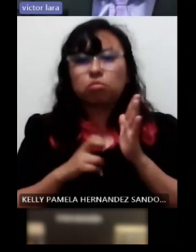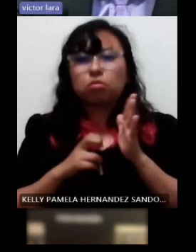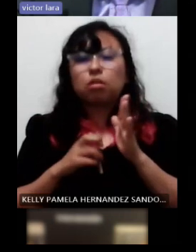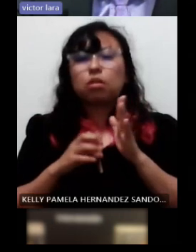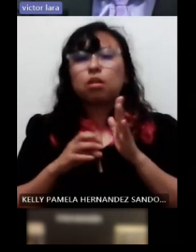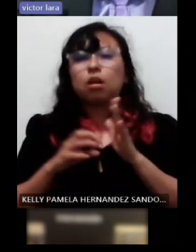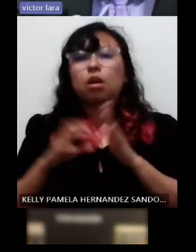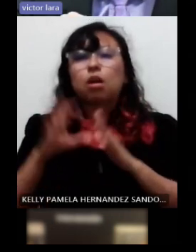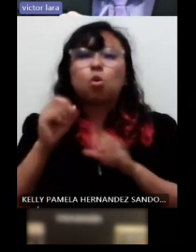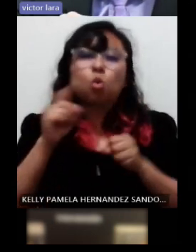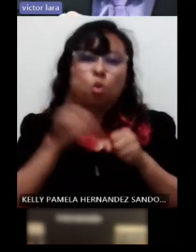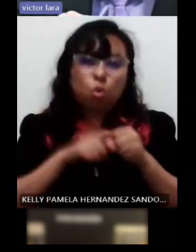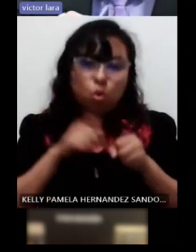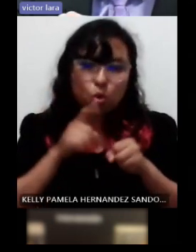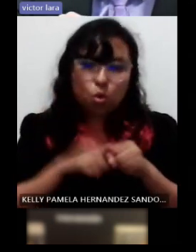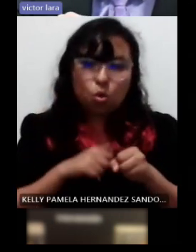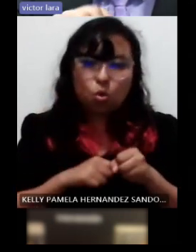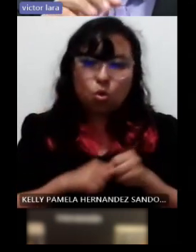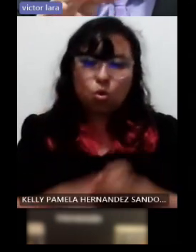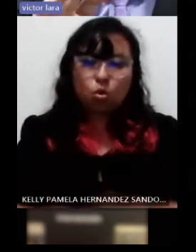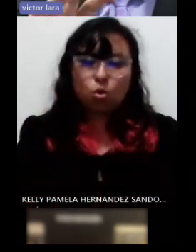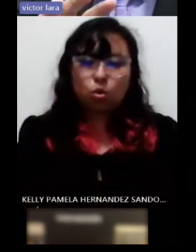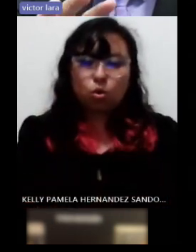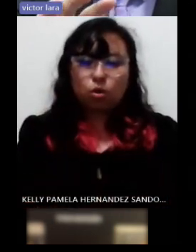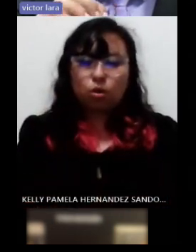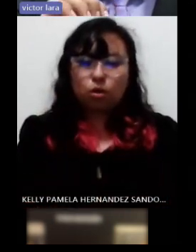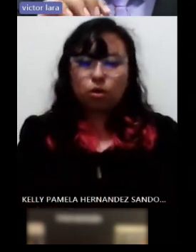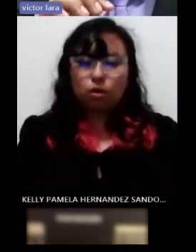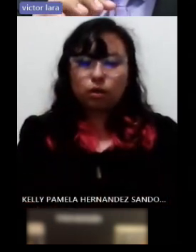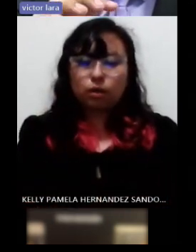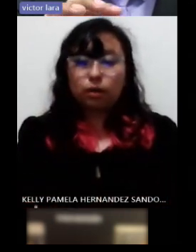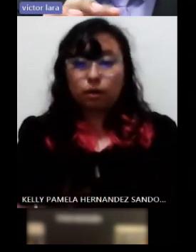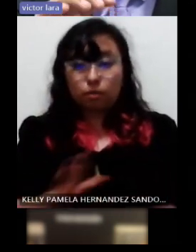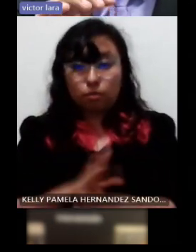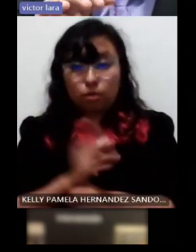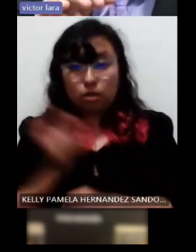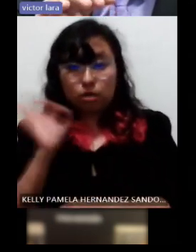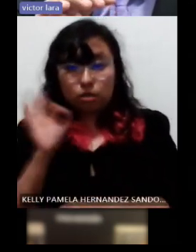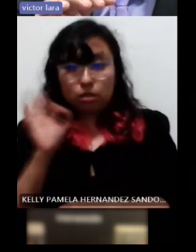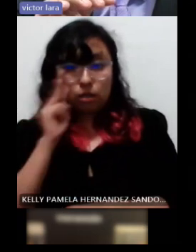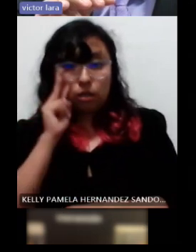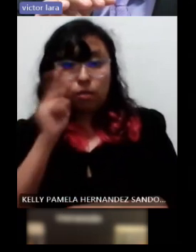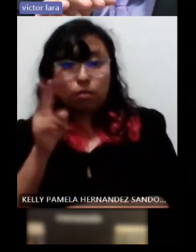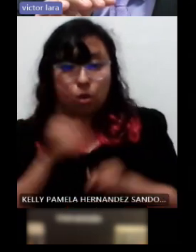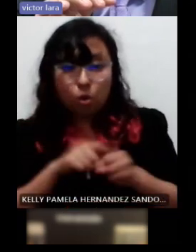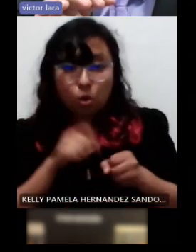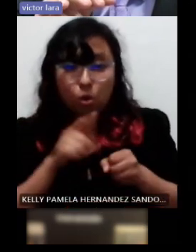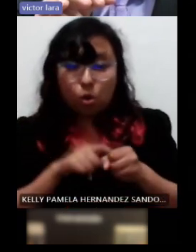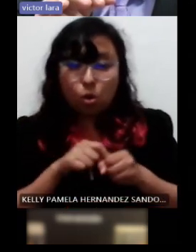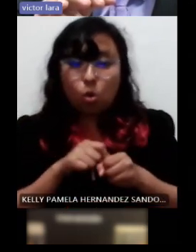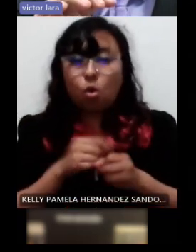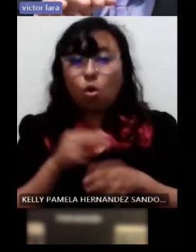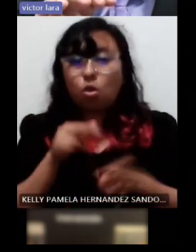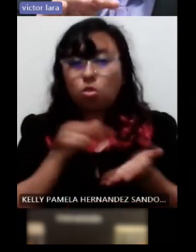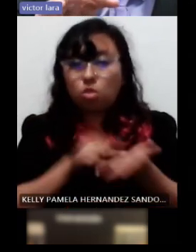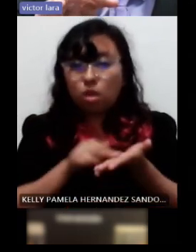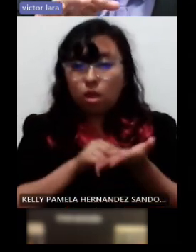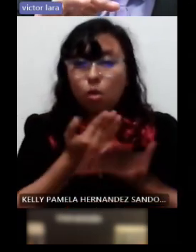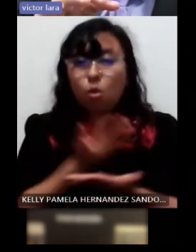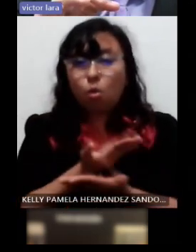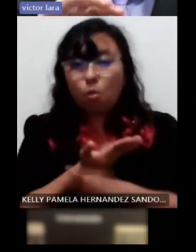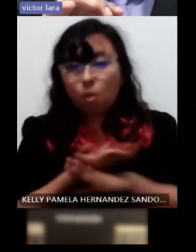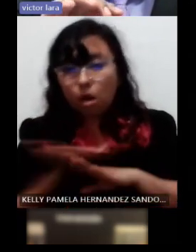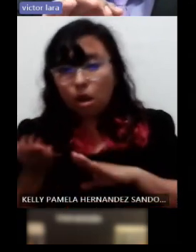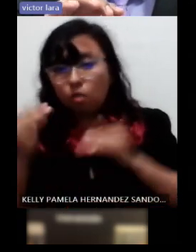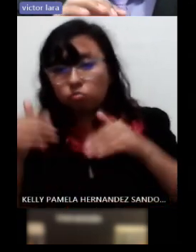entonces en lugar de que el paciente los vea un número negro en un fondo blanco lo que él está observando es un número negro